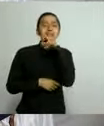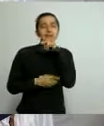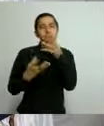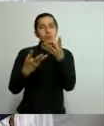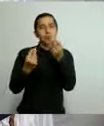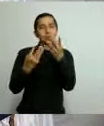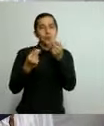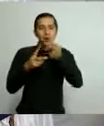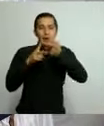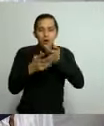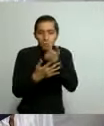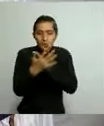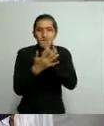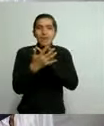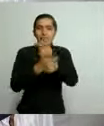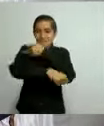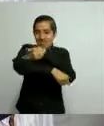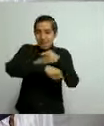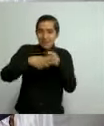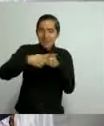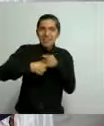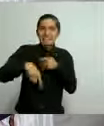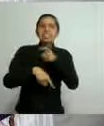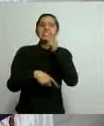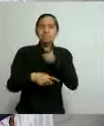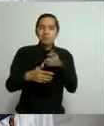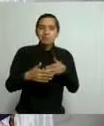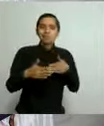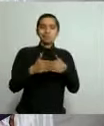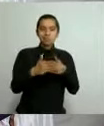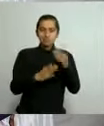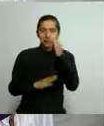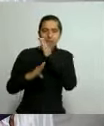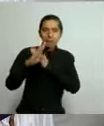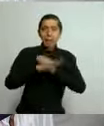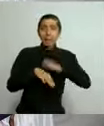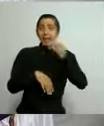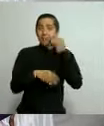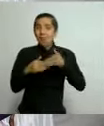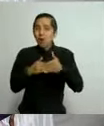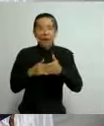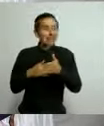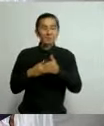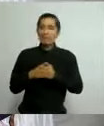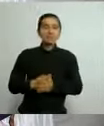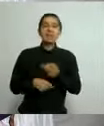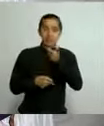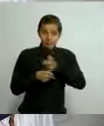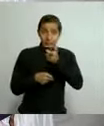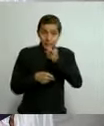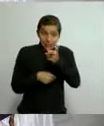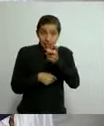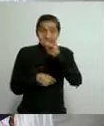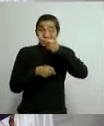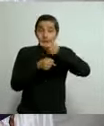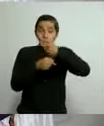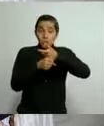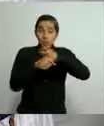economía de las familias se detenga por más tiempo. En este segundo paso que arranca,